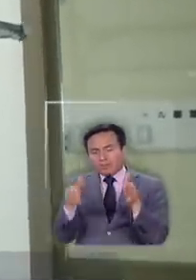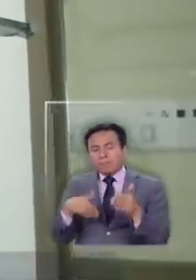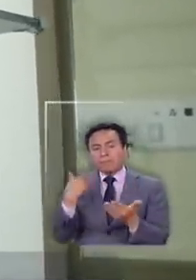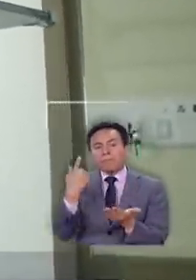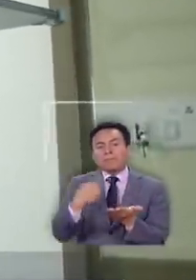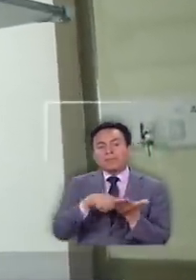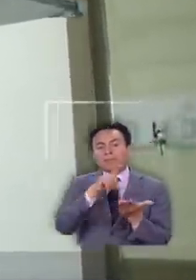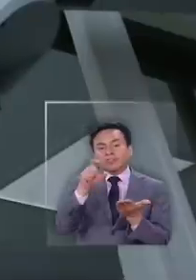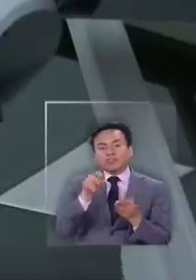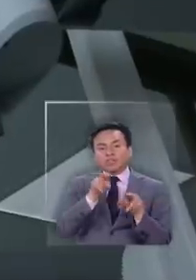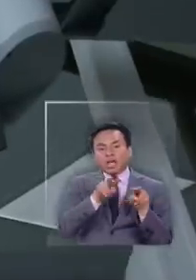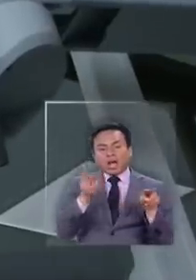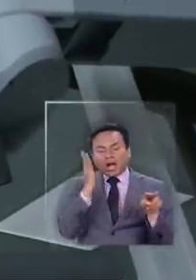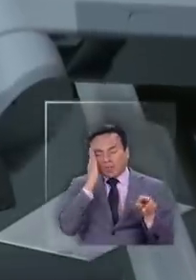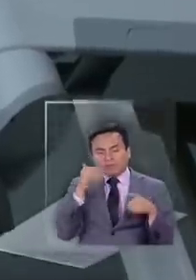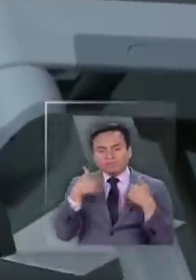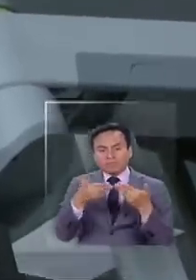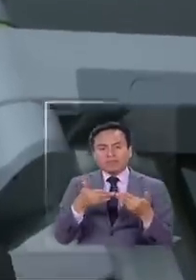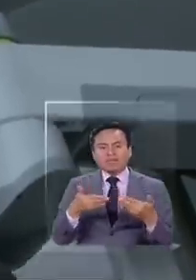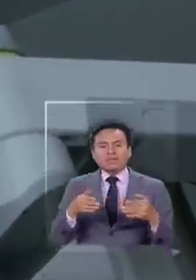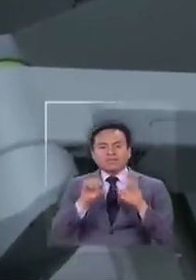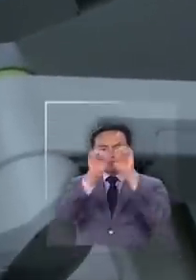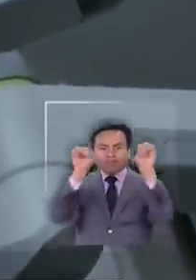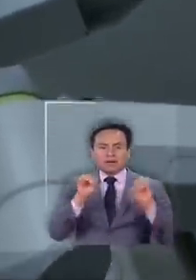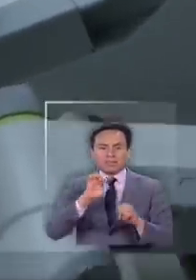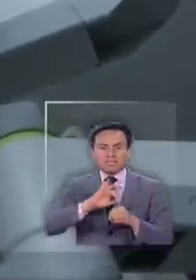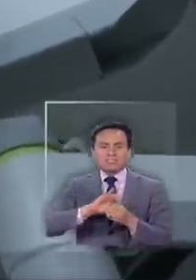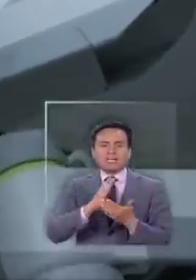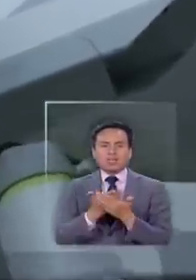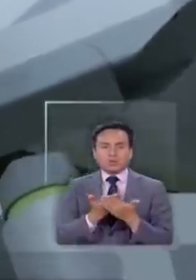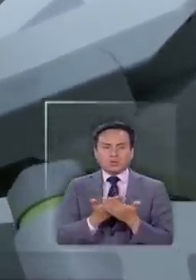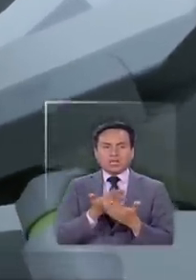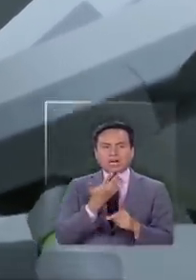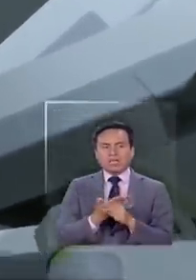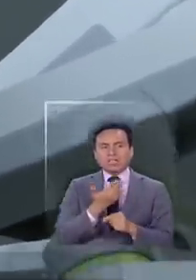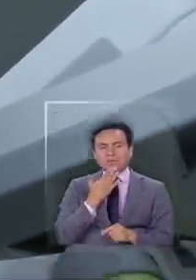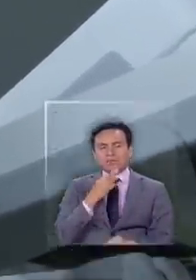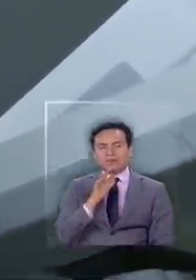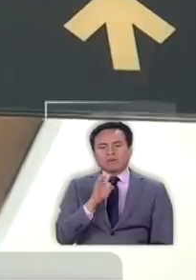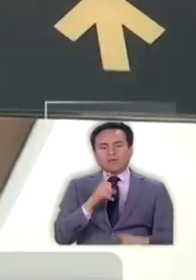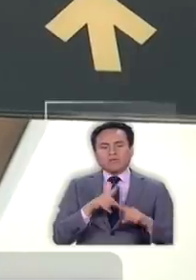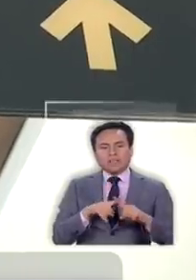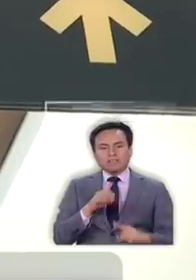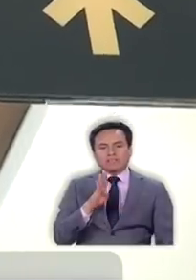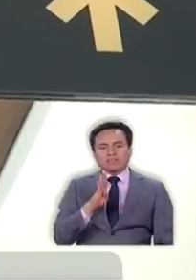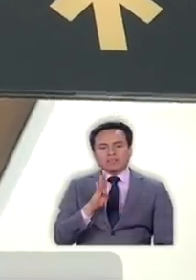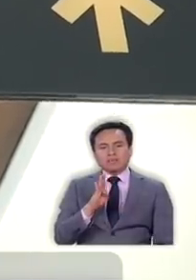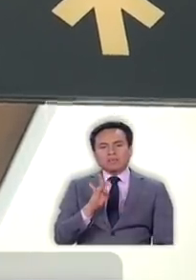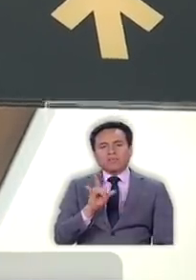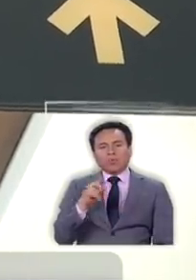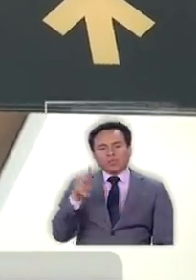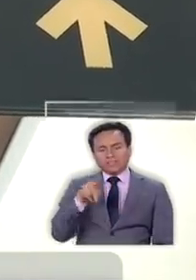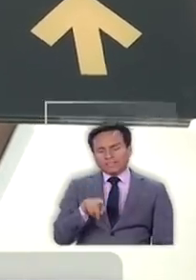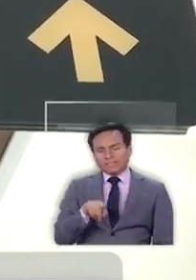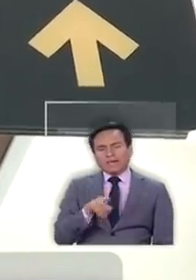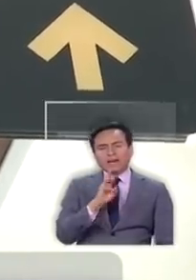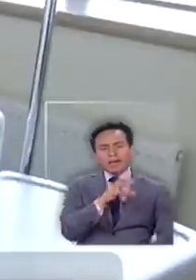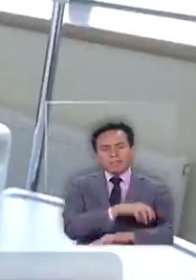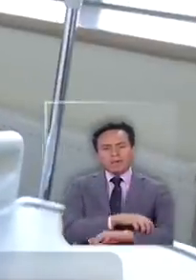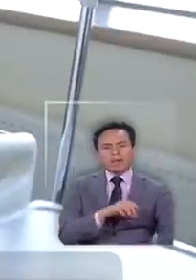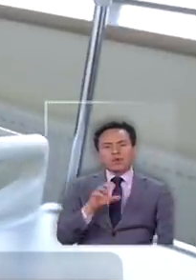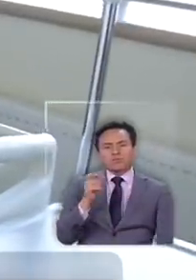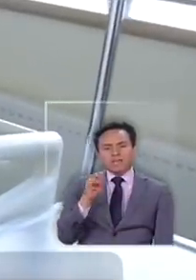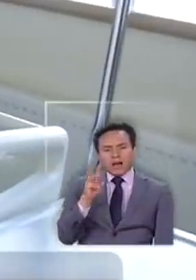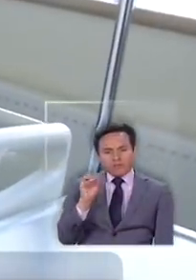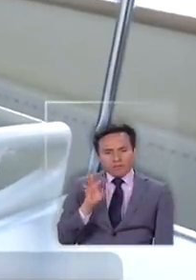1700 camas adicionales al sistema de salud entre estos el Félix Bulnes en la región metropolitana el Gustavo Frique en